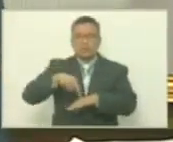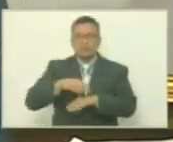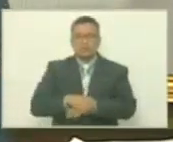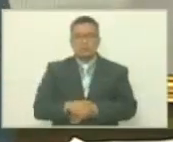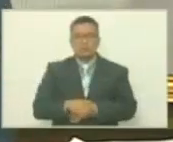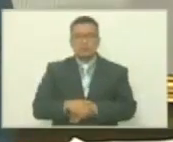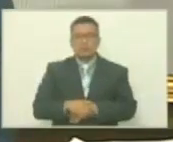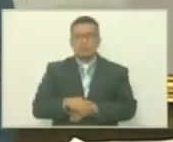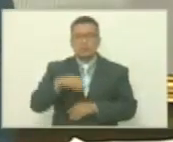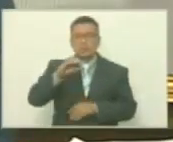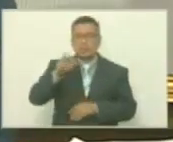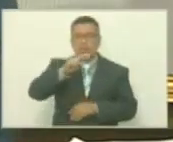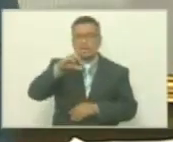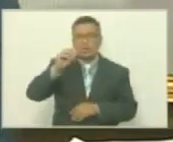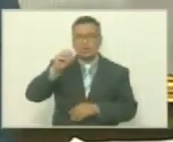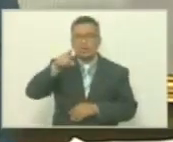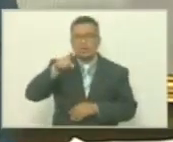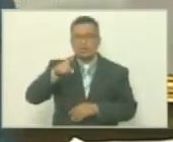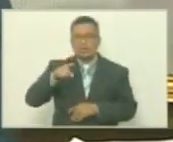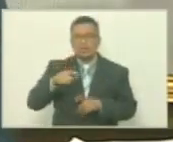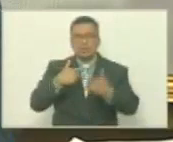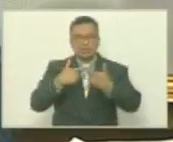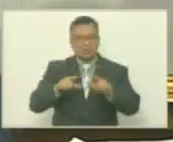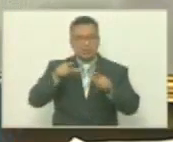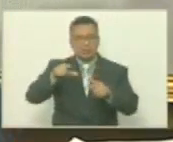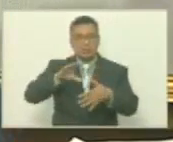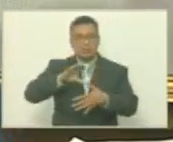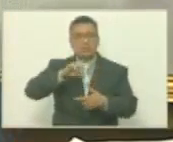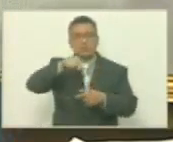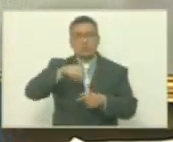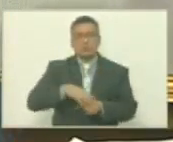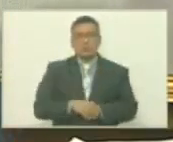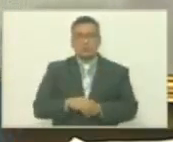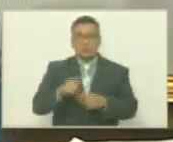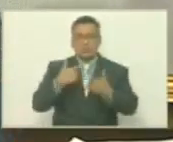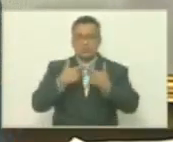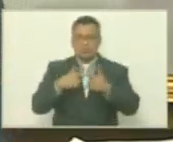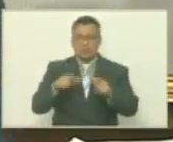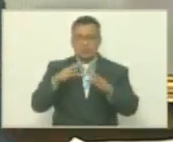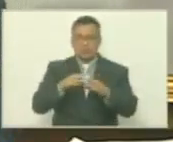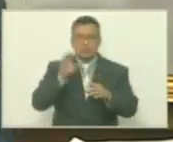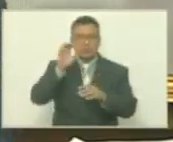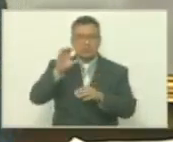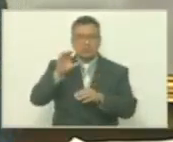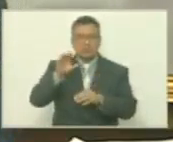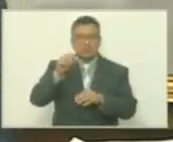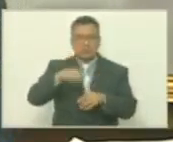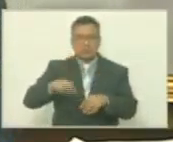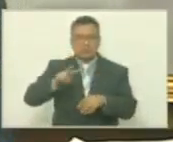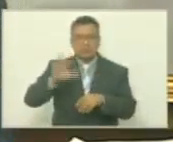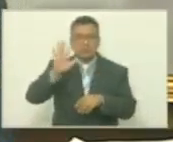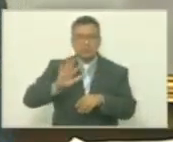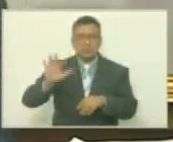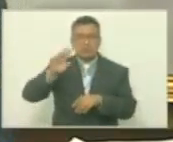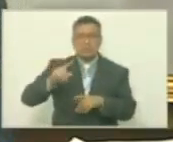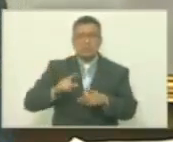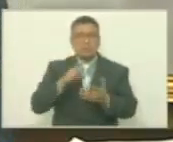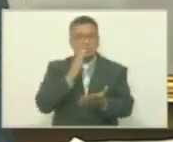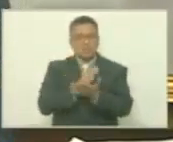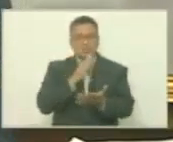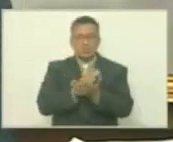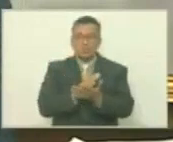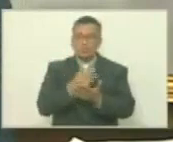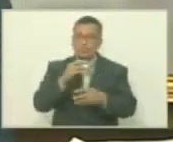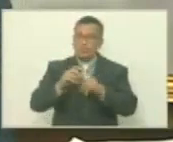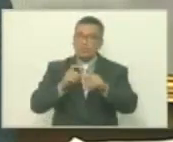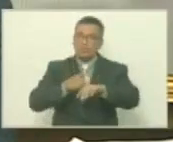Es Coro, crisol de la libertad americana, crisol de la libertad de la patria venezolana y desde siempre se